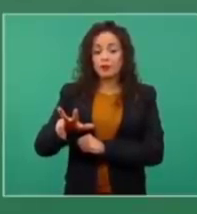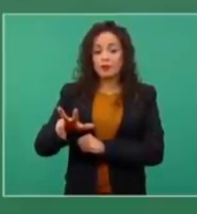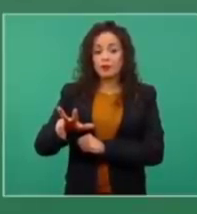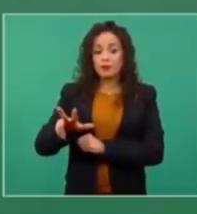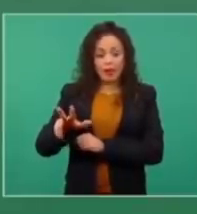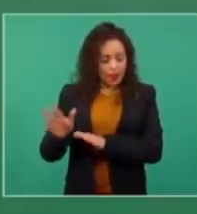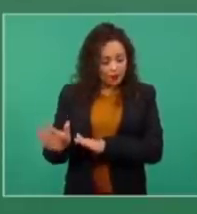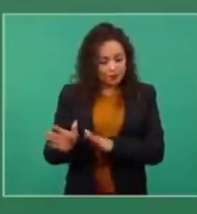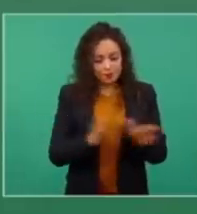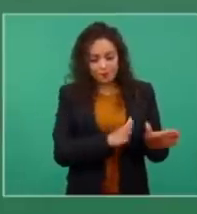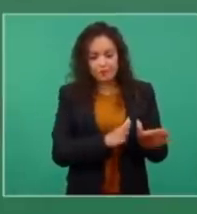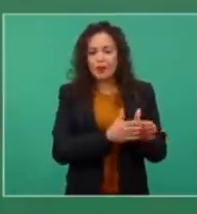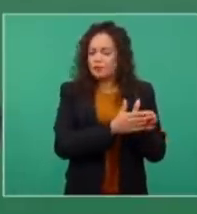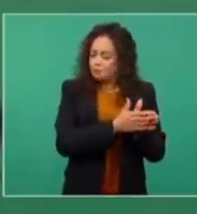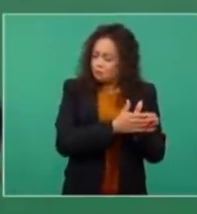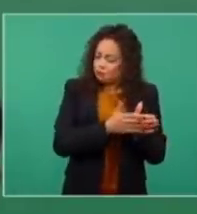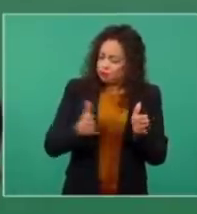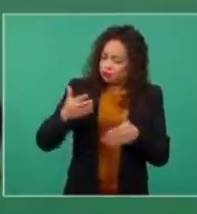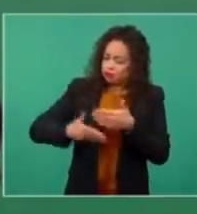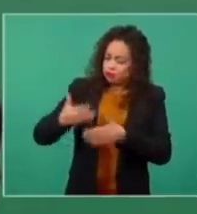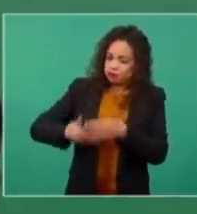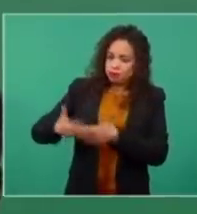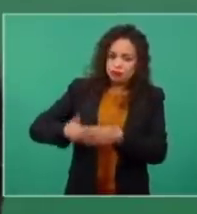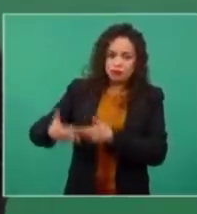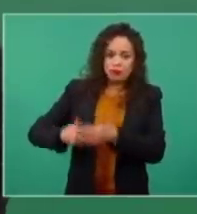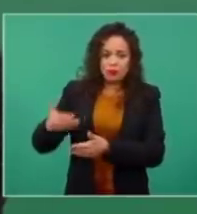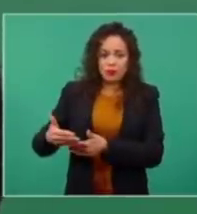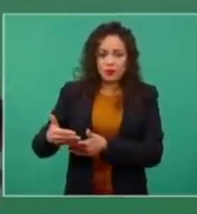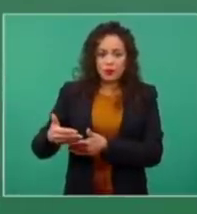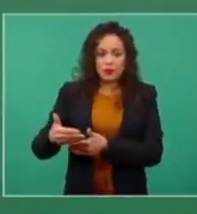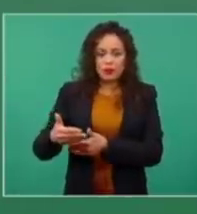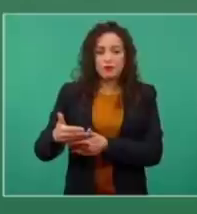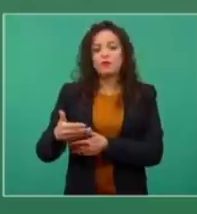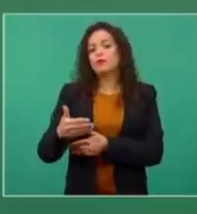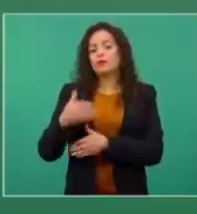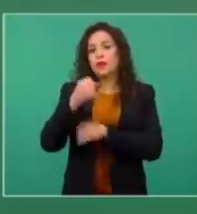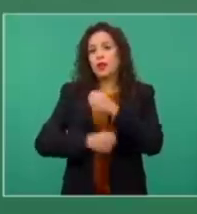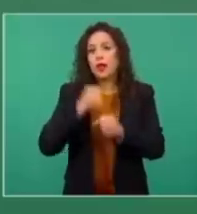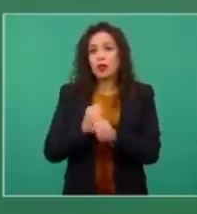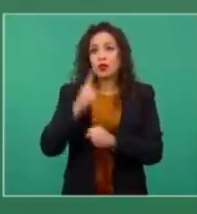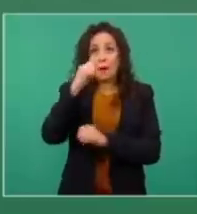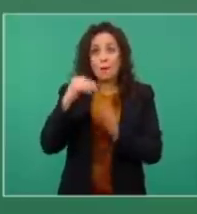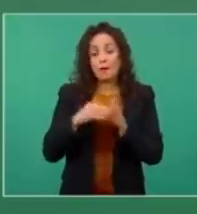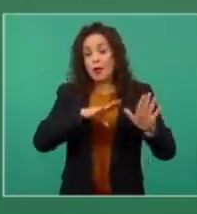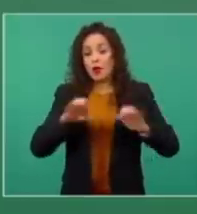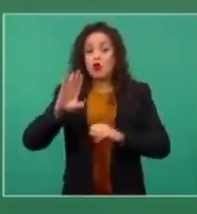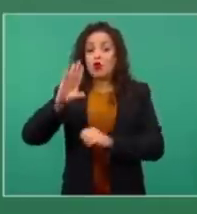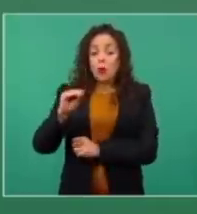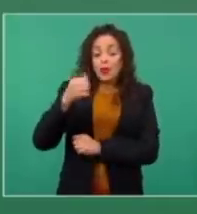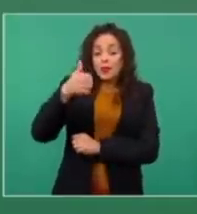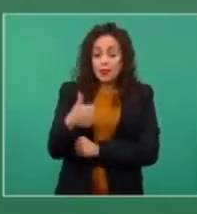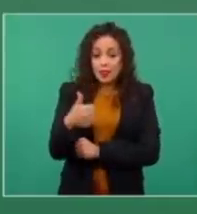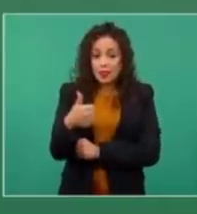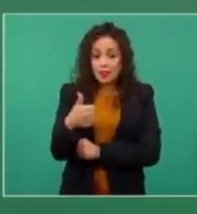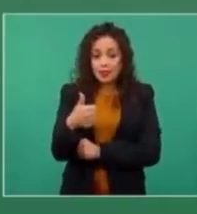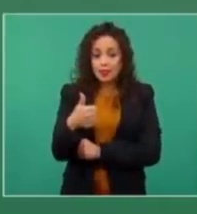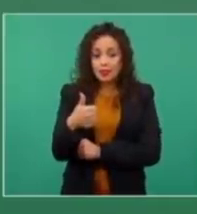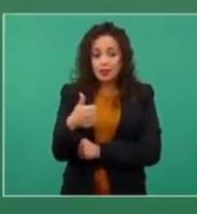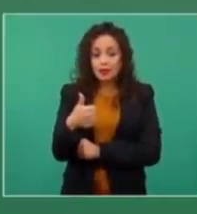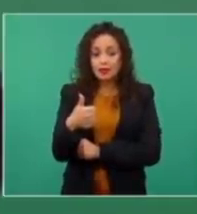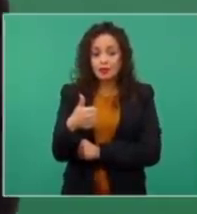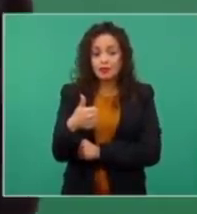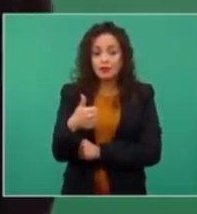pasan los tiempos del 88 al 96 y deciden